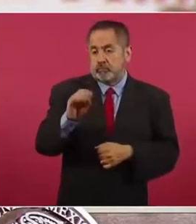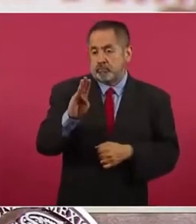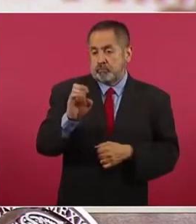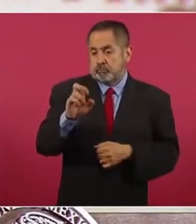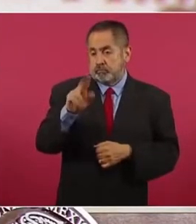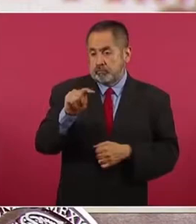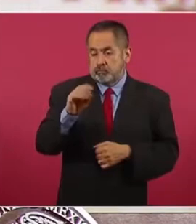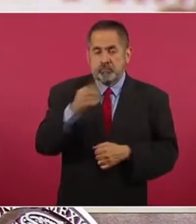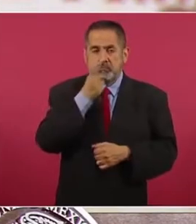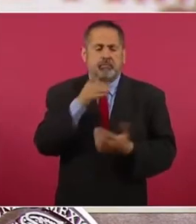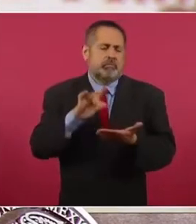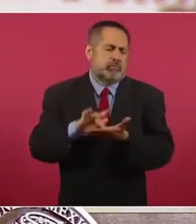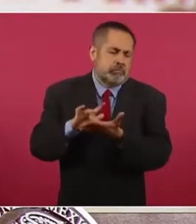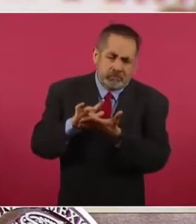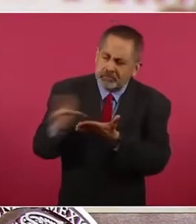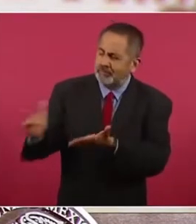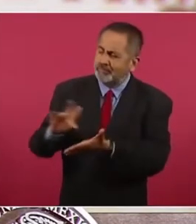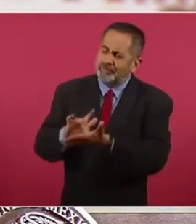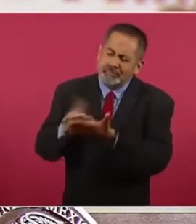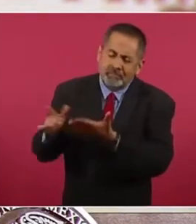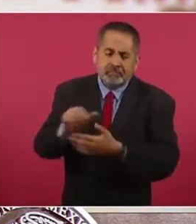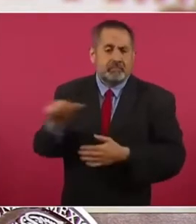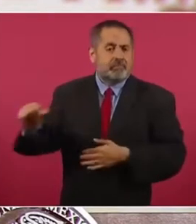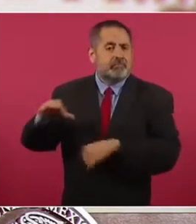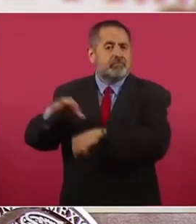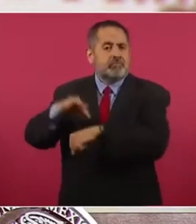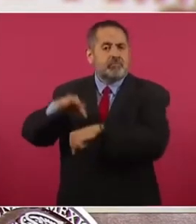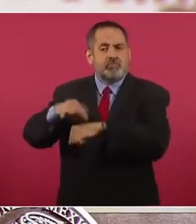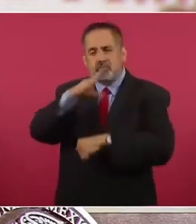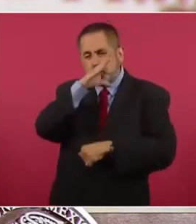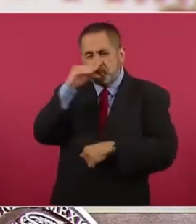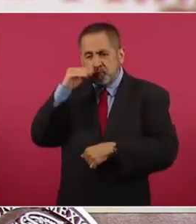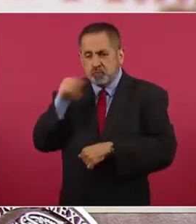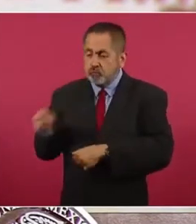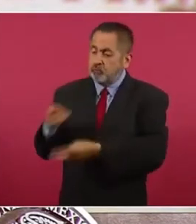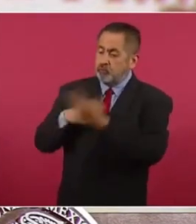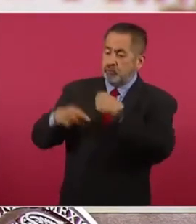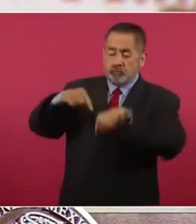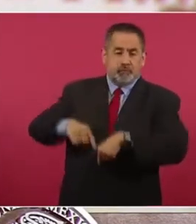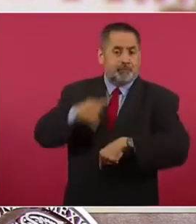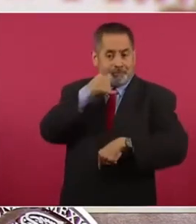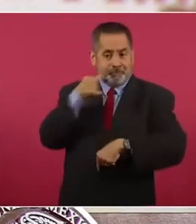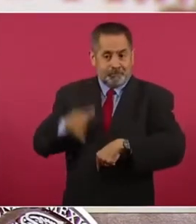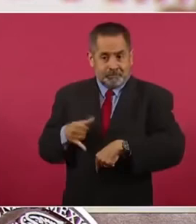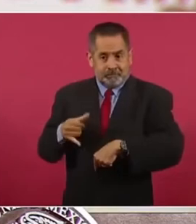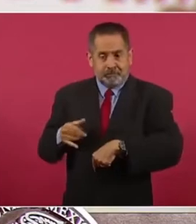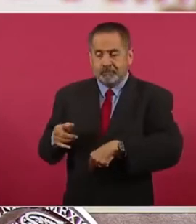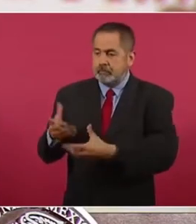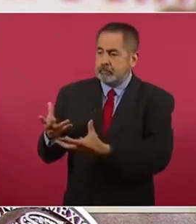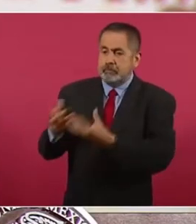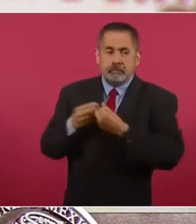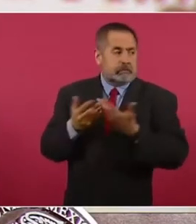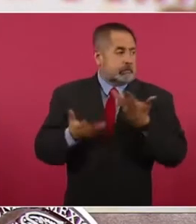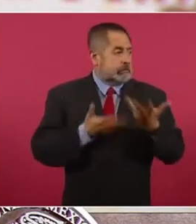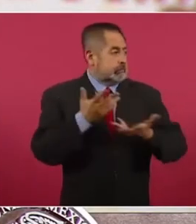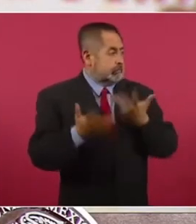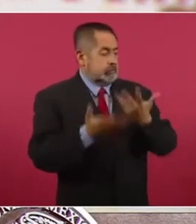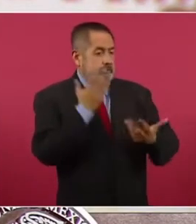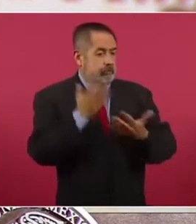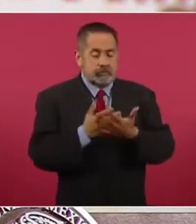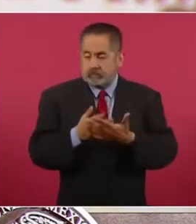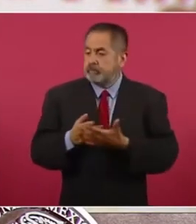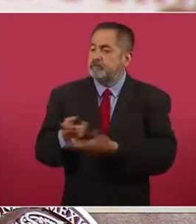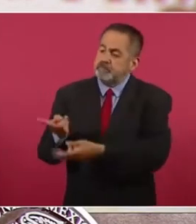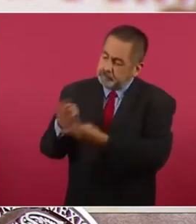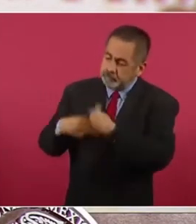importante ayuda de los médicos cubanos en su país cuando se vieron desbordados los